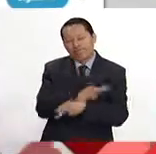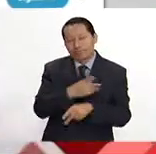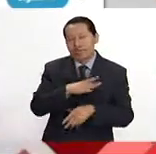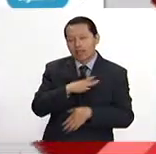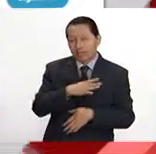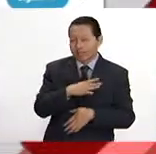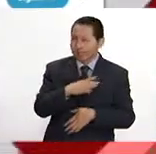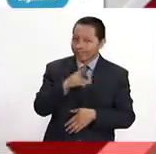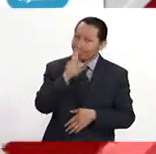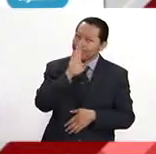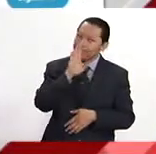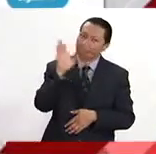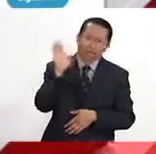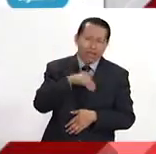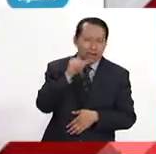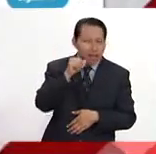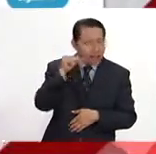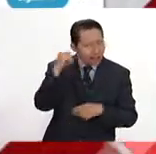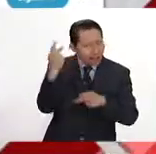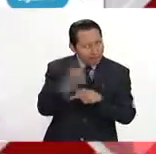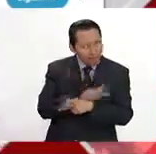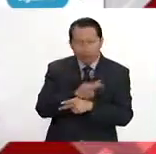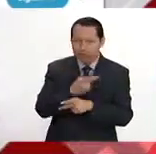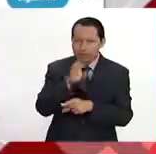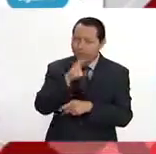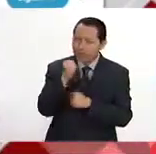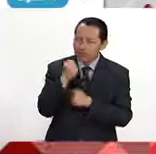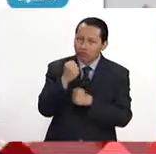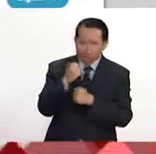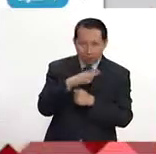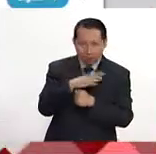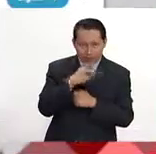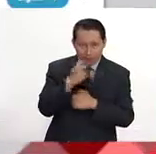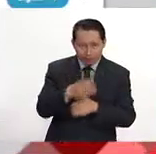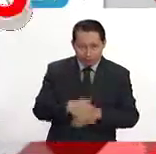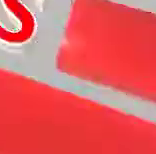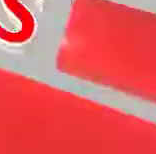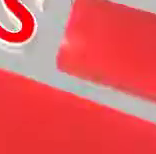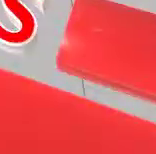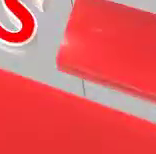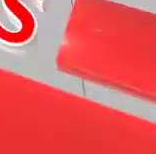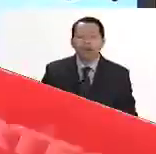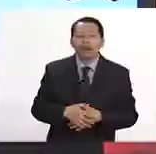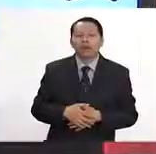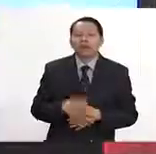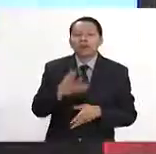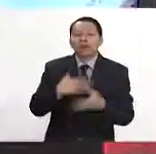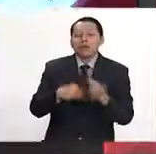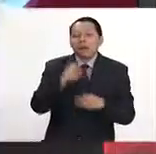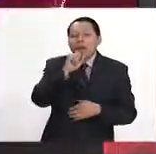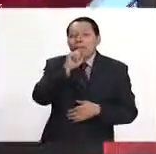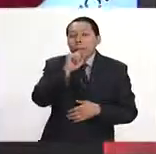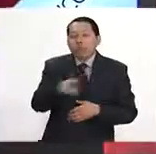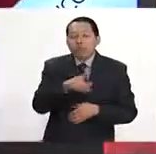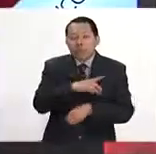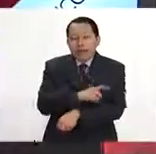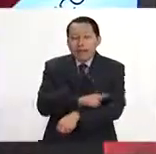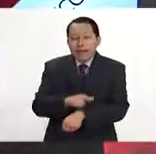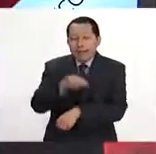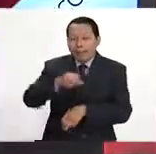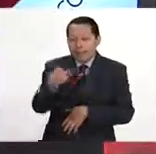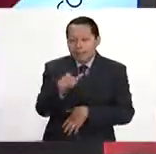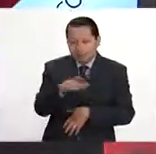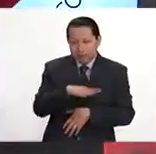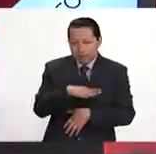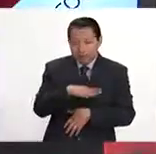detestable que se vivió ayer y que es obviamente condenable a más no poder. De ahí, vayámonos a la misma Liga MX. La